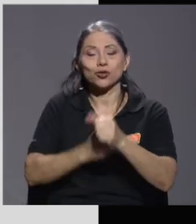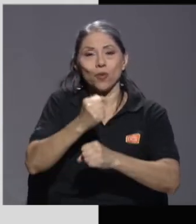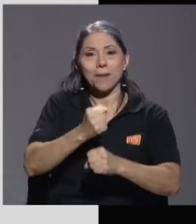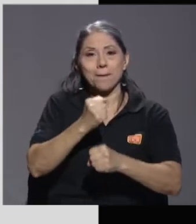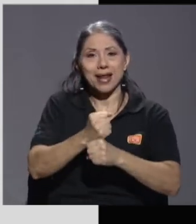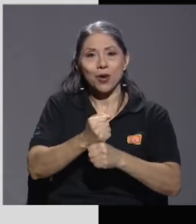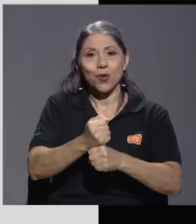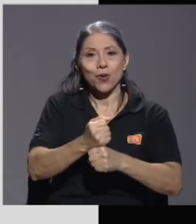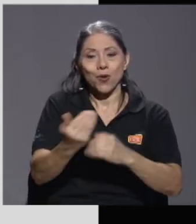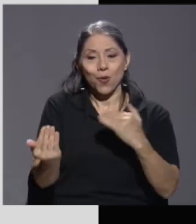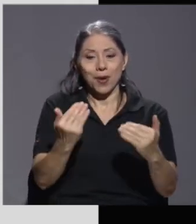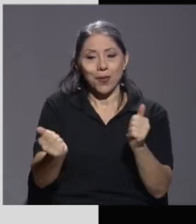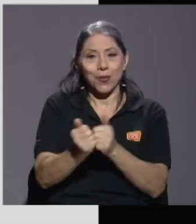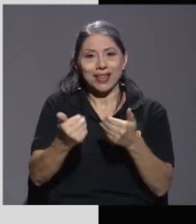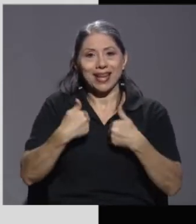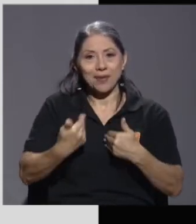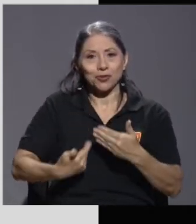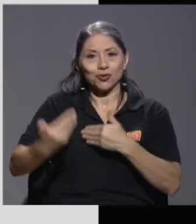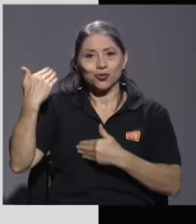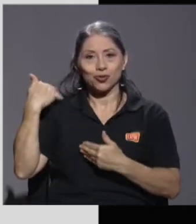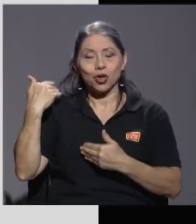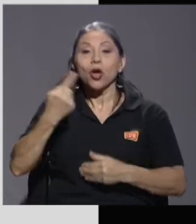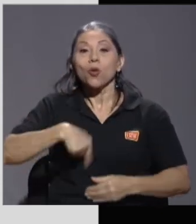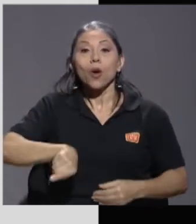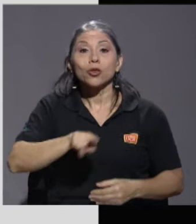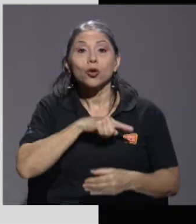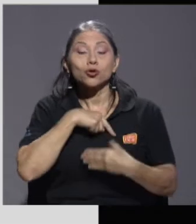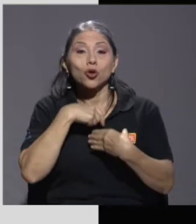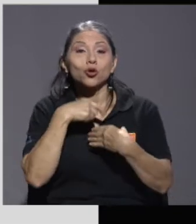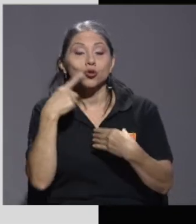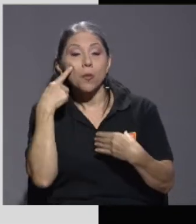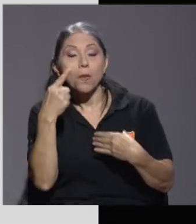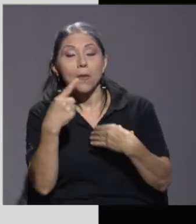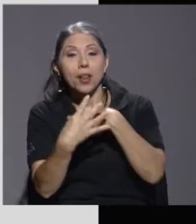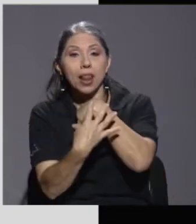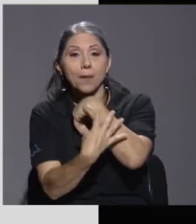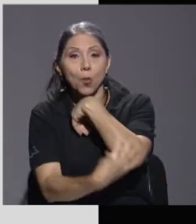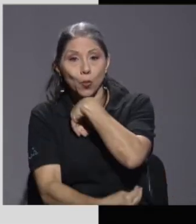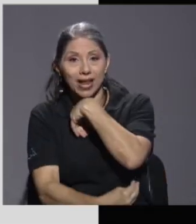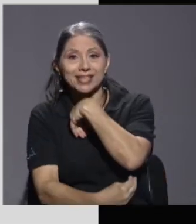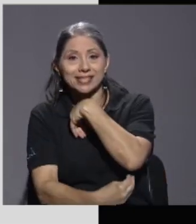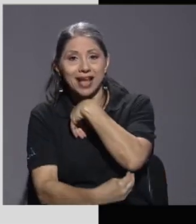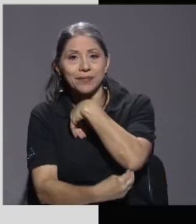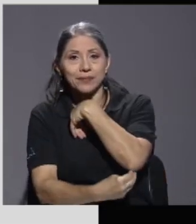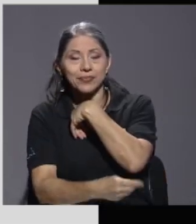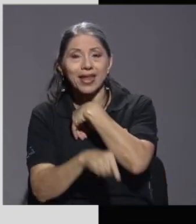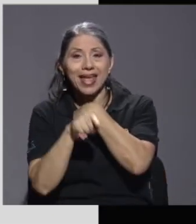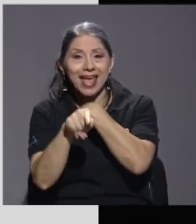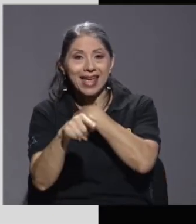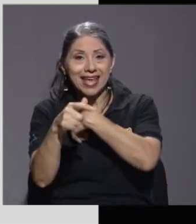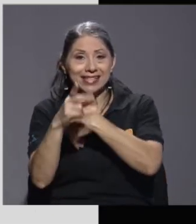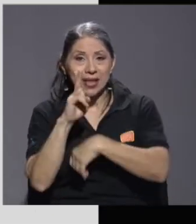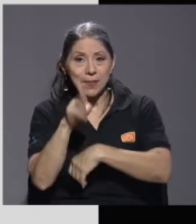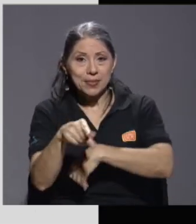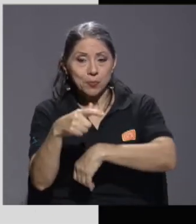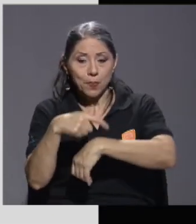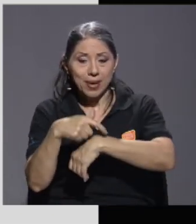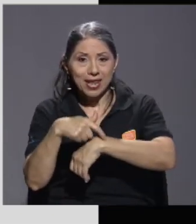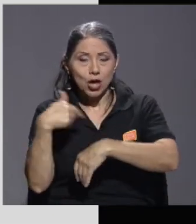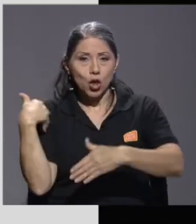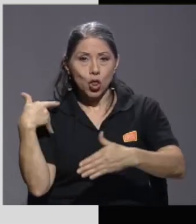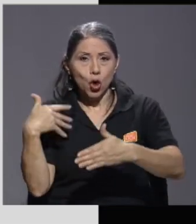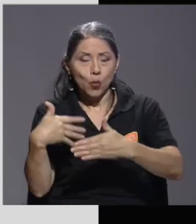veníamos teniendo. Cuando modelamos la pobreza en ese periodo, ¿verdad?